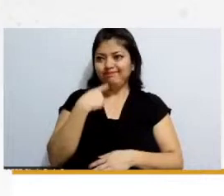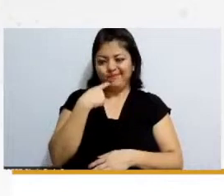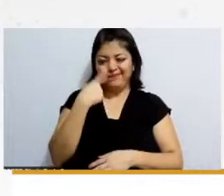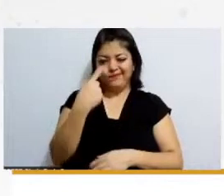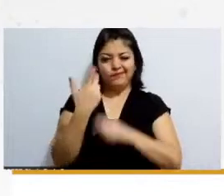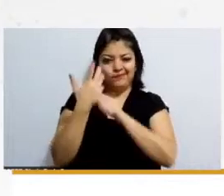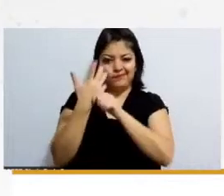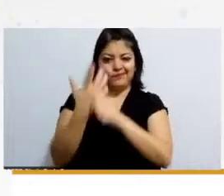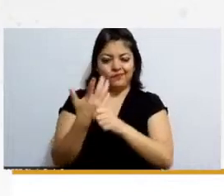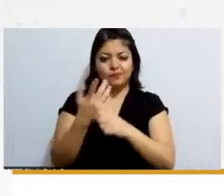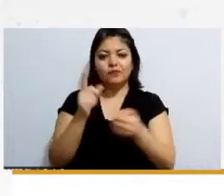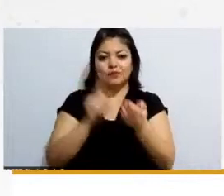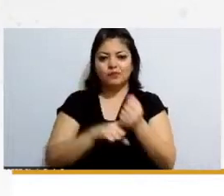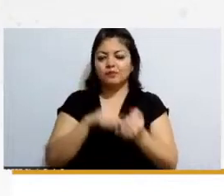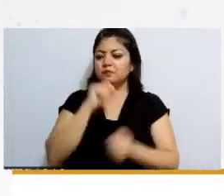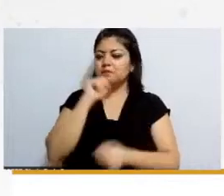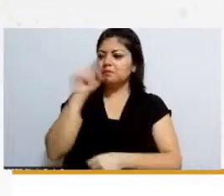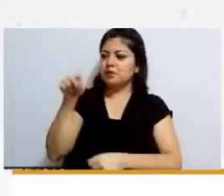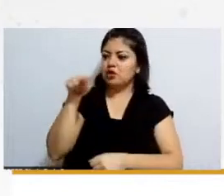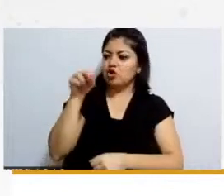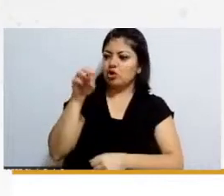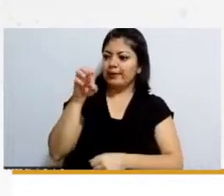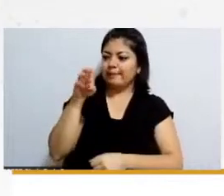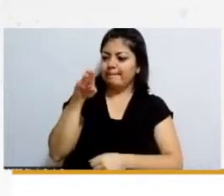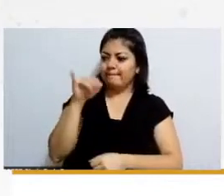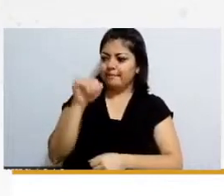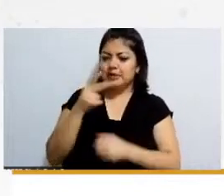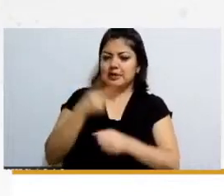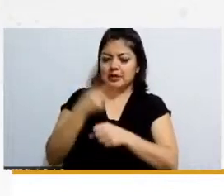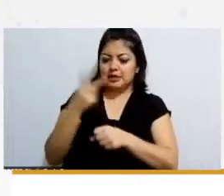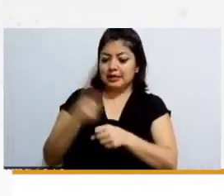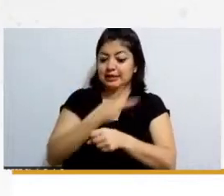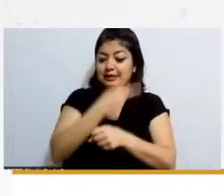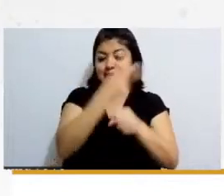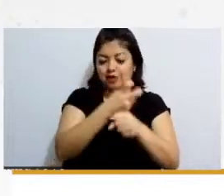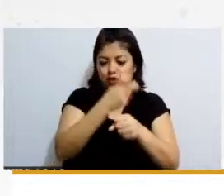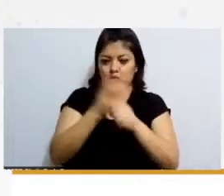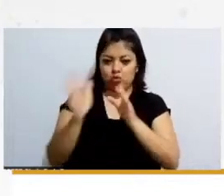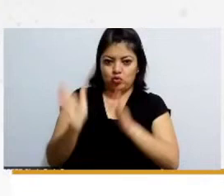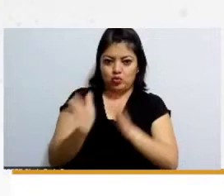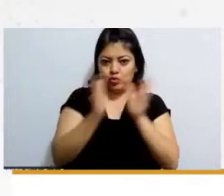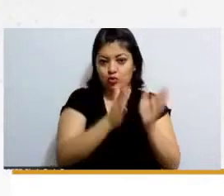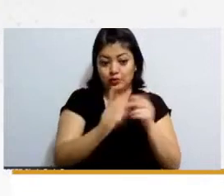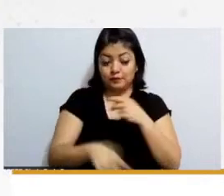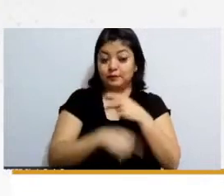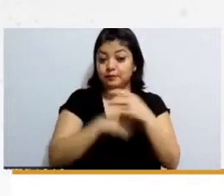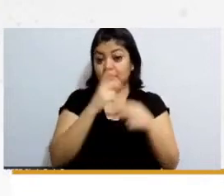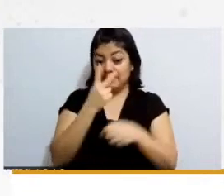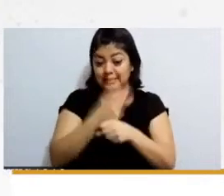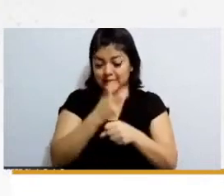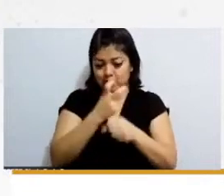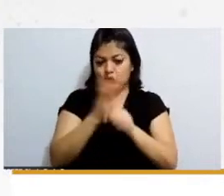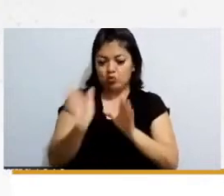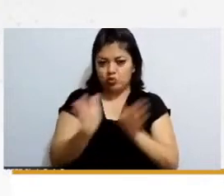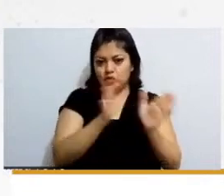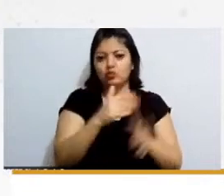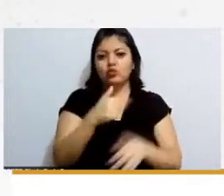dice Noemi podemos pasar al segundo bloque y en el segundo bloque me gustaría